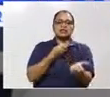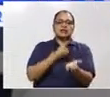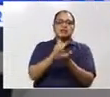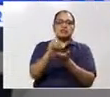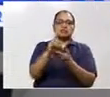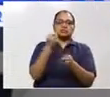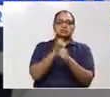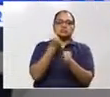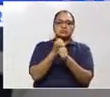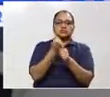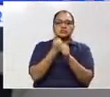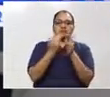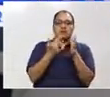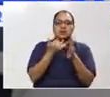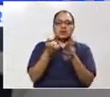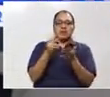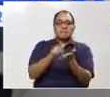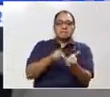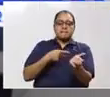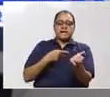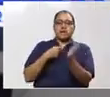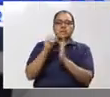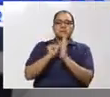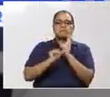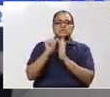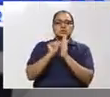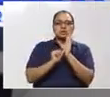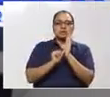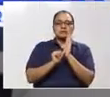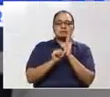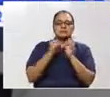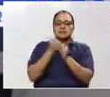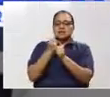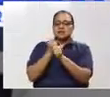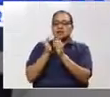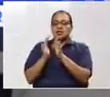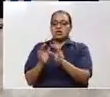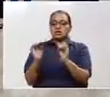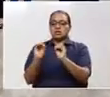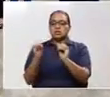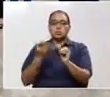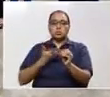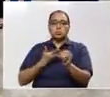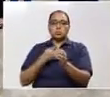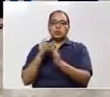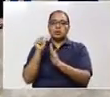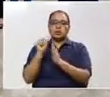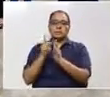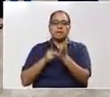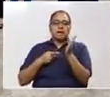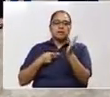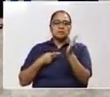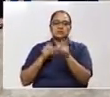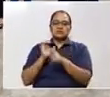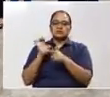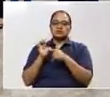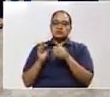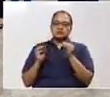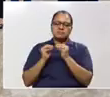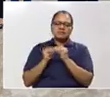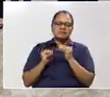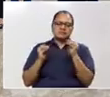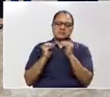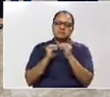al trabajo y al salario. Trabajadores sin salario profundizarían esta crisis, porque la empresa